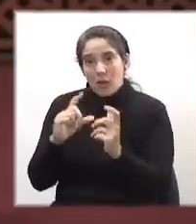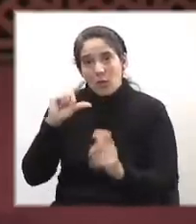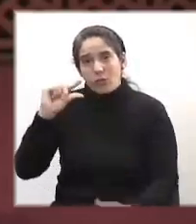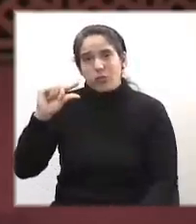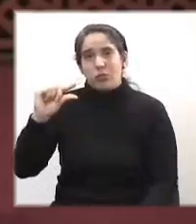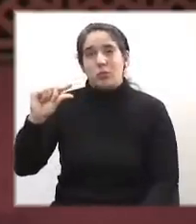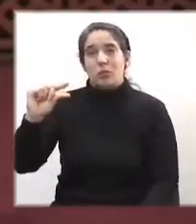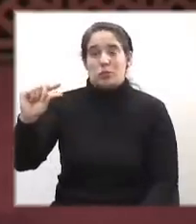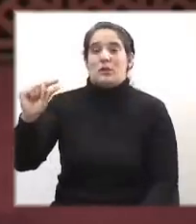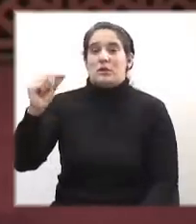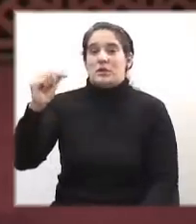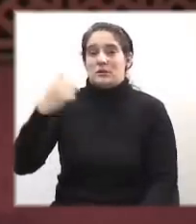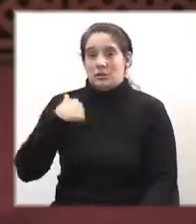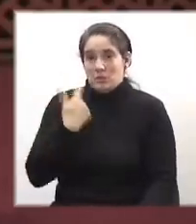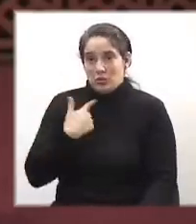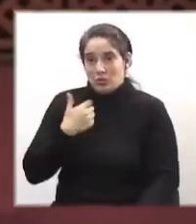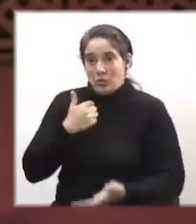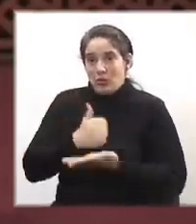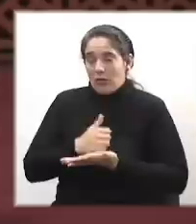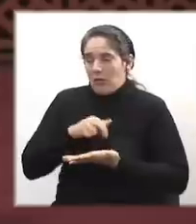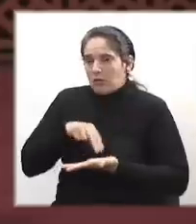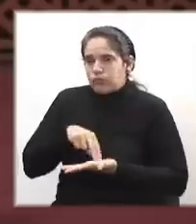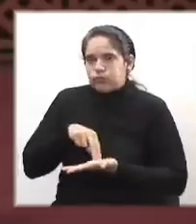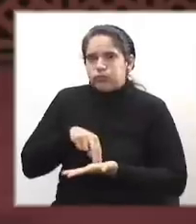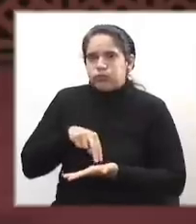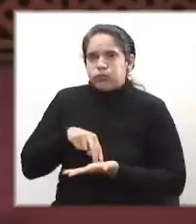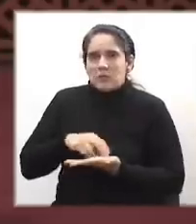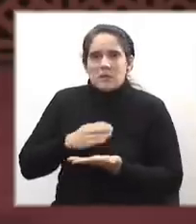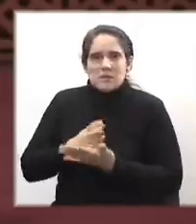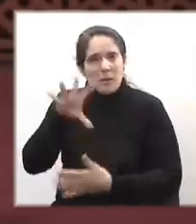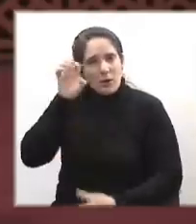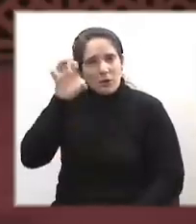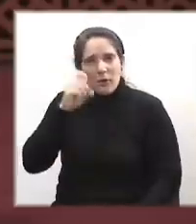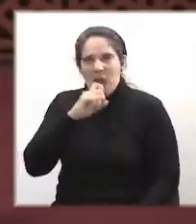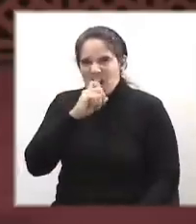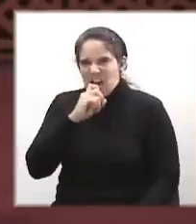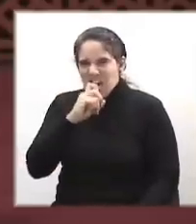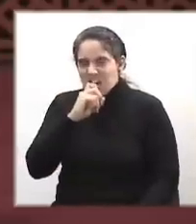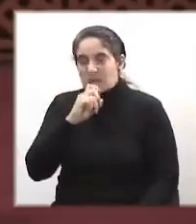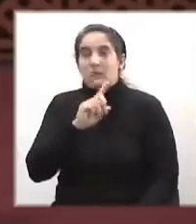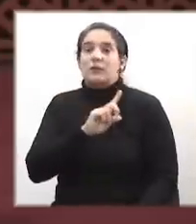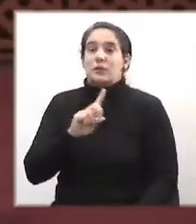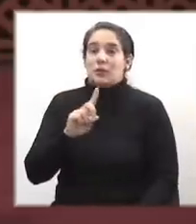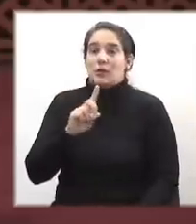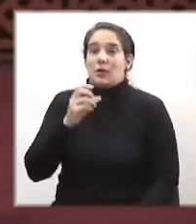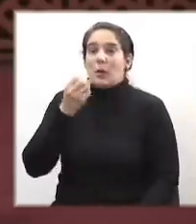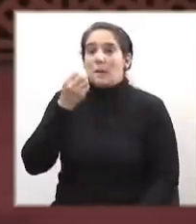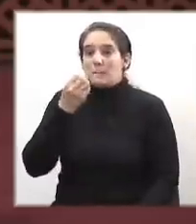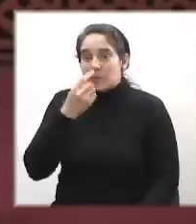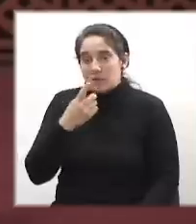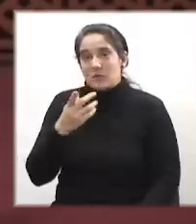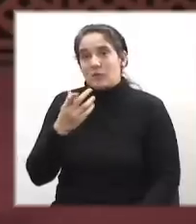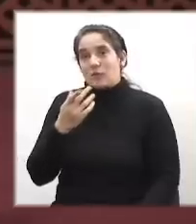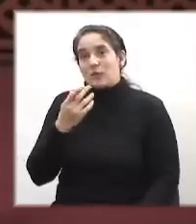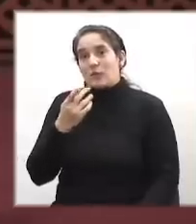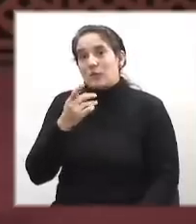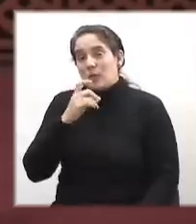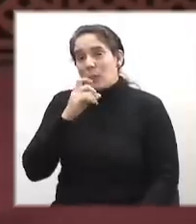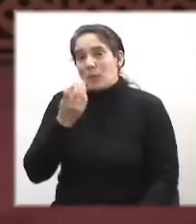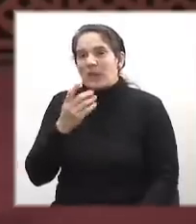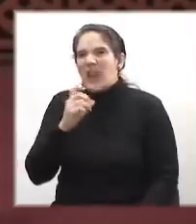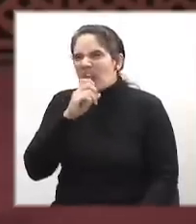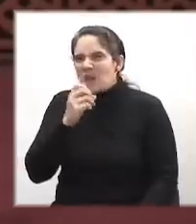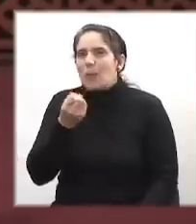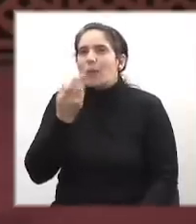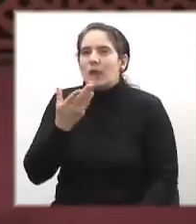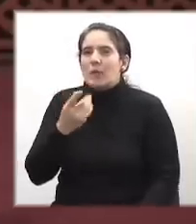seguimos empantanados en nuestros odios y resentimientos, generosamente estimulados por quienes,